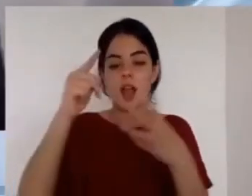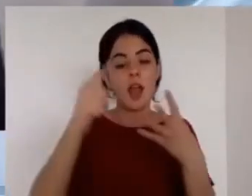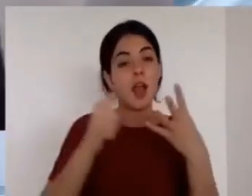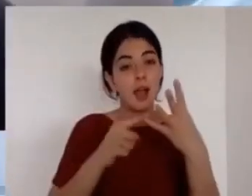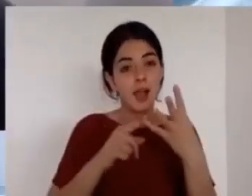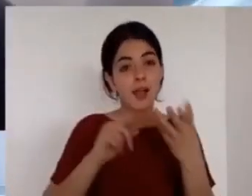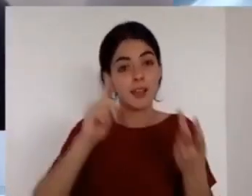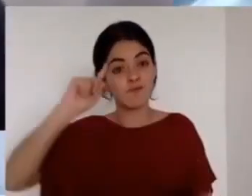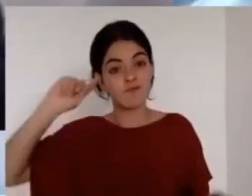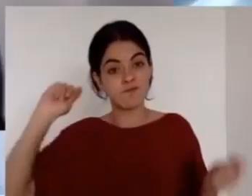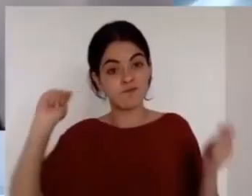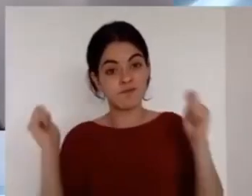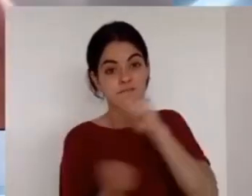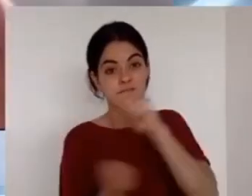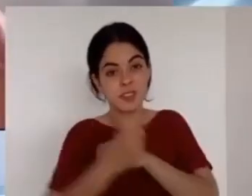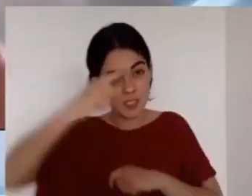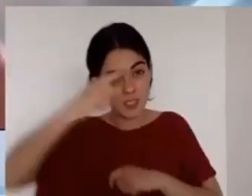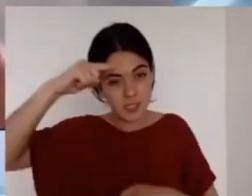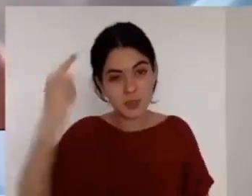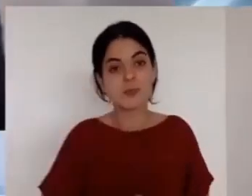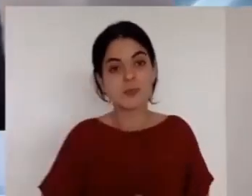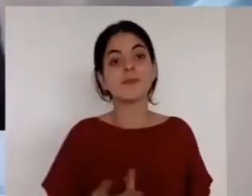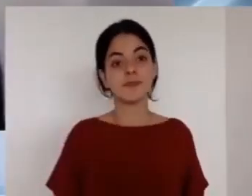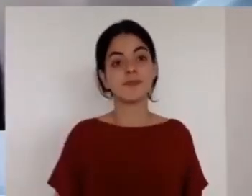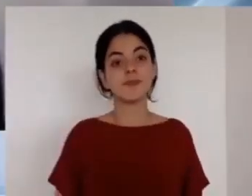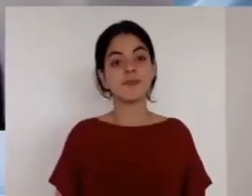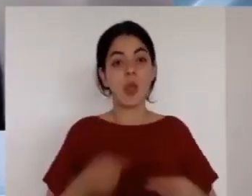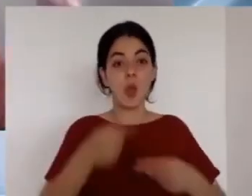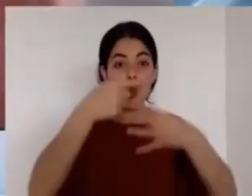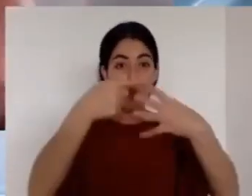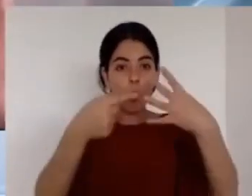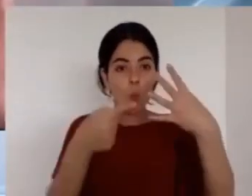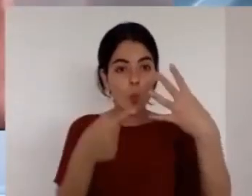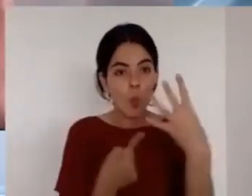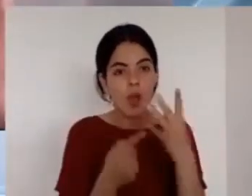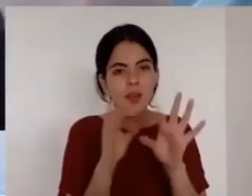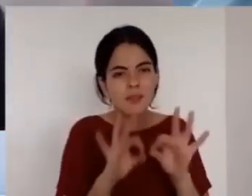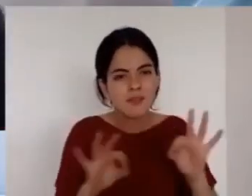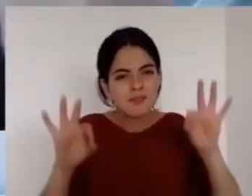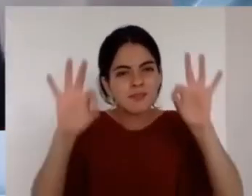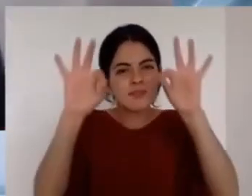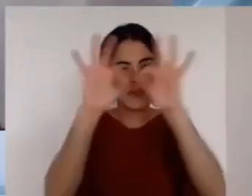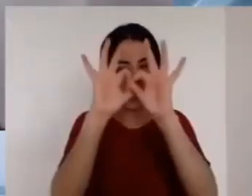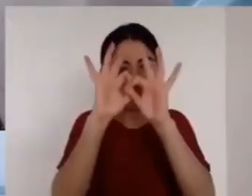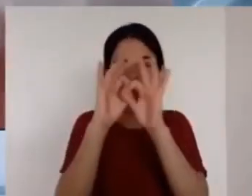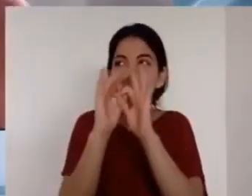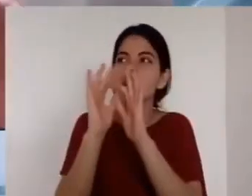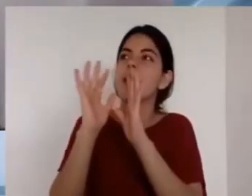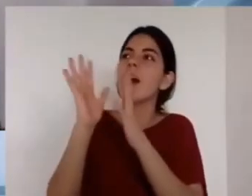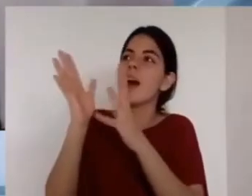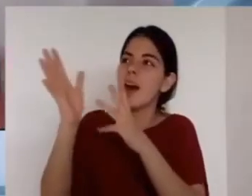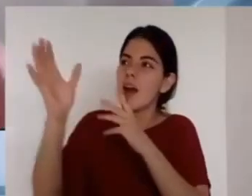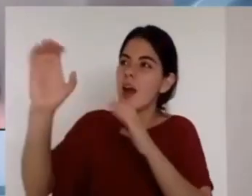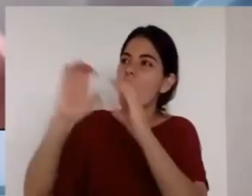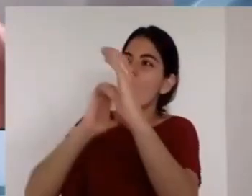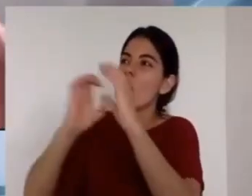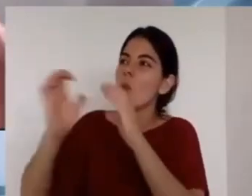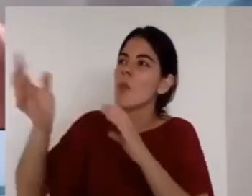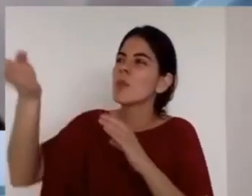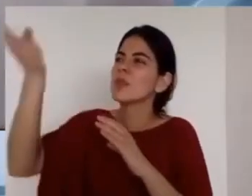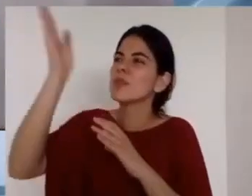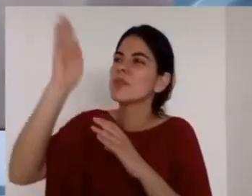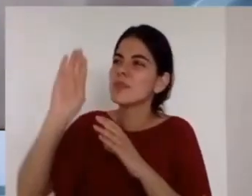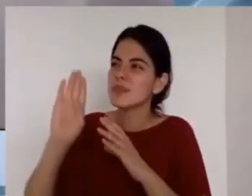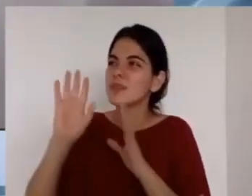que lo que viene él oye desde los cielos perdona nuestros pecados y sana nuestra